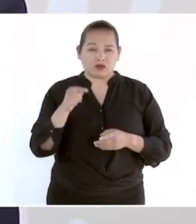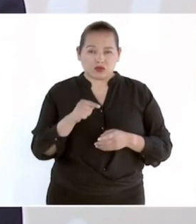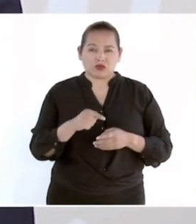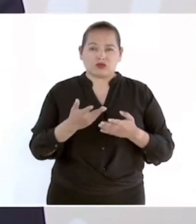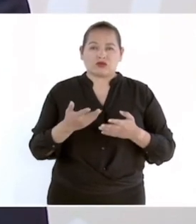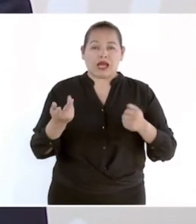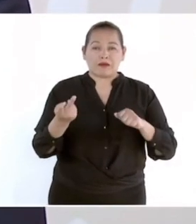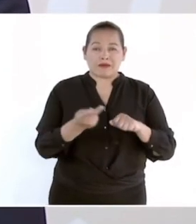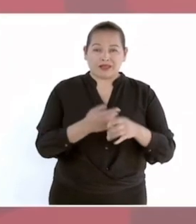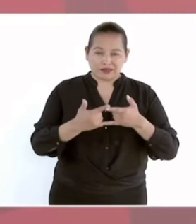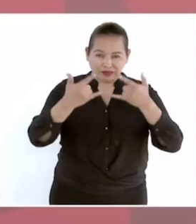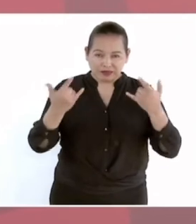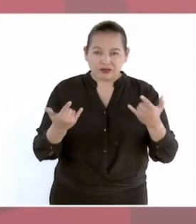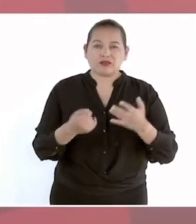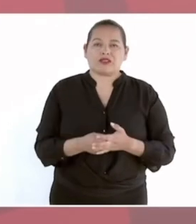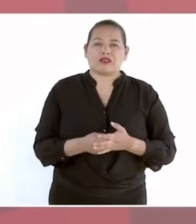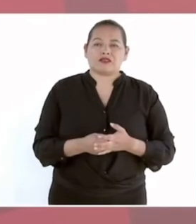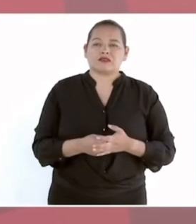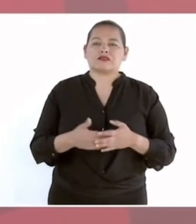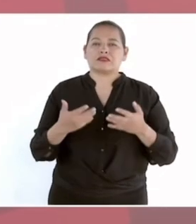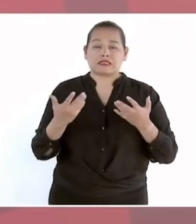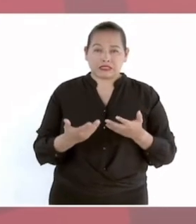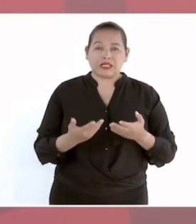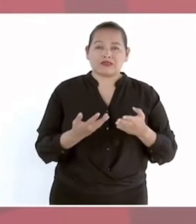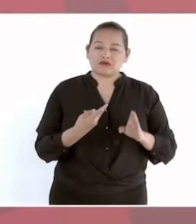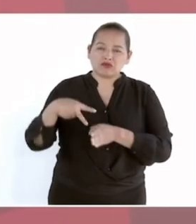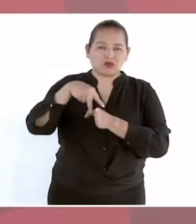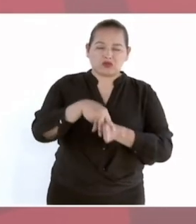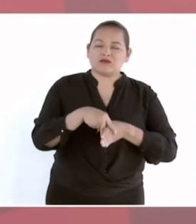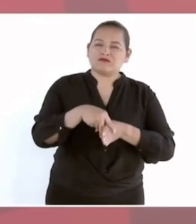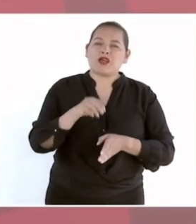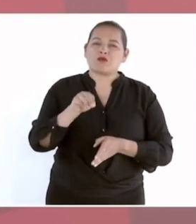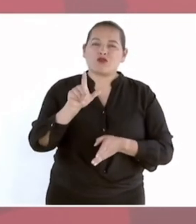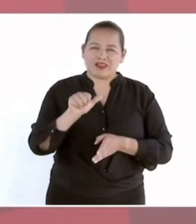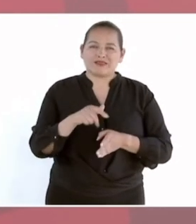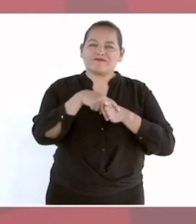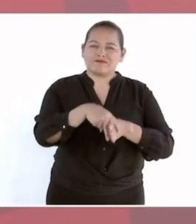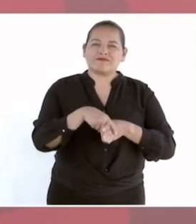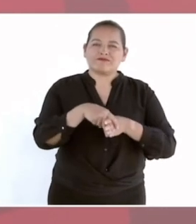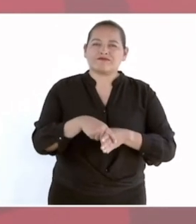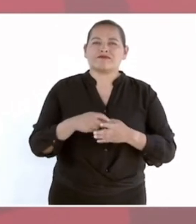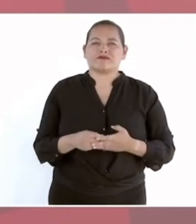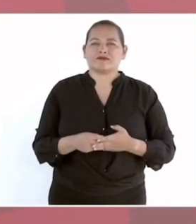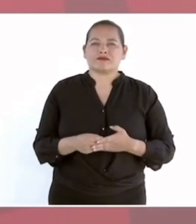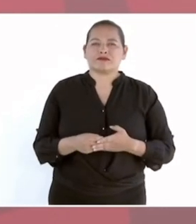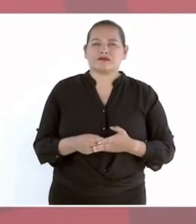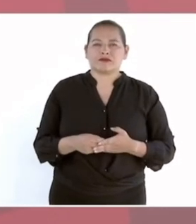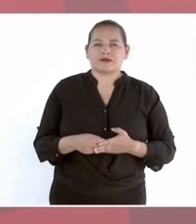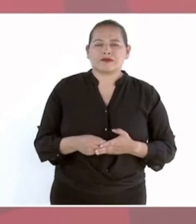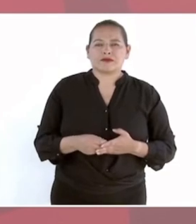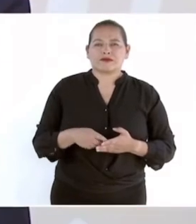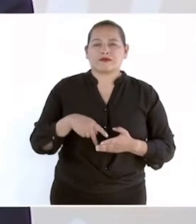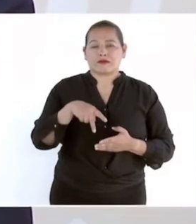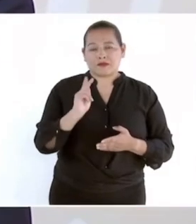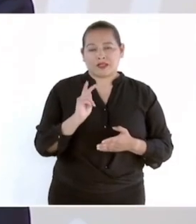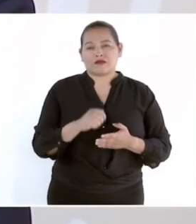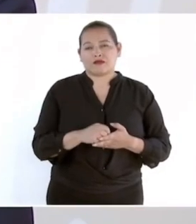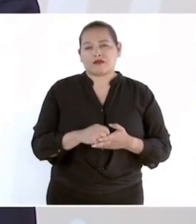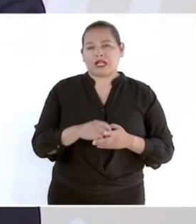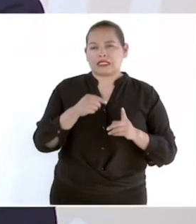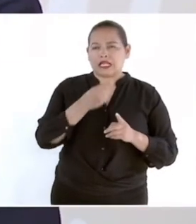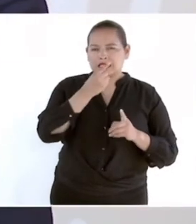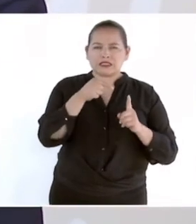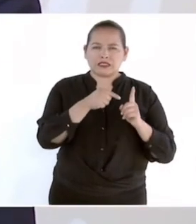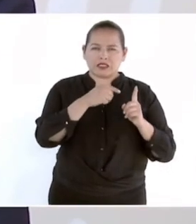vas a ser un prócer a mula pero como usted ha dicho le dice el secretario don